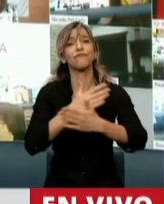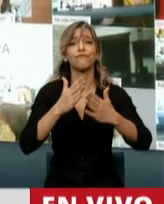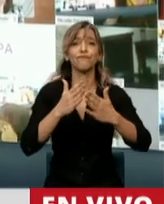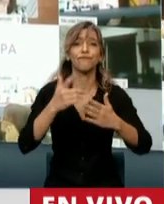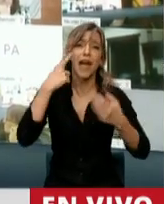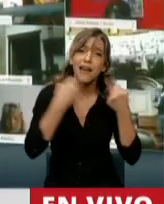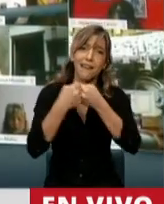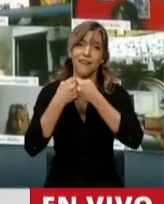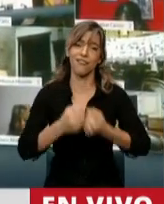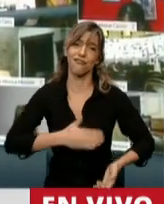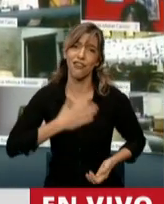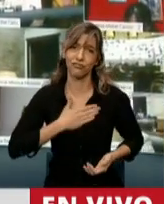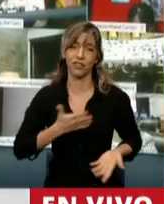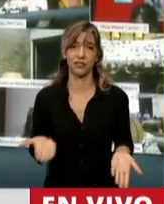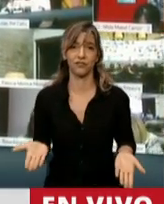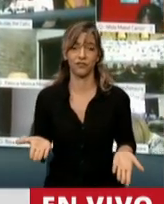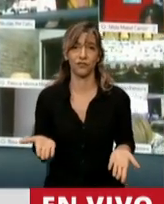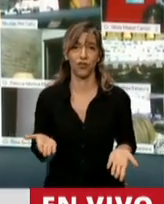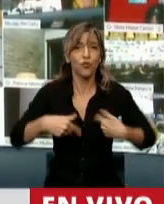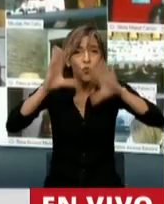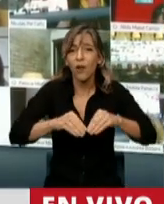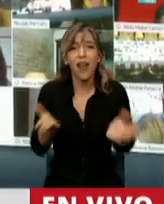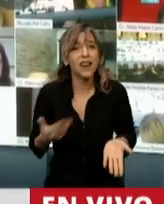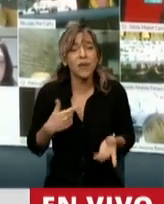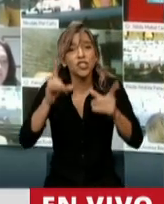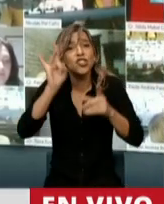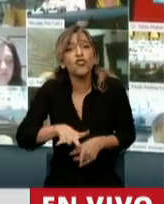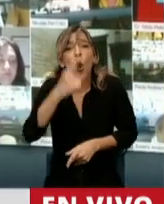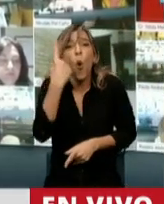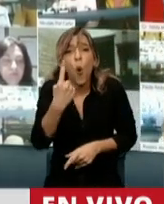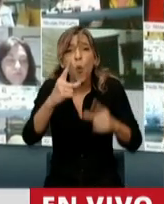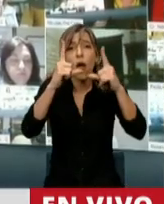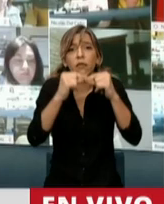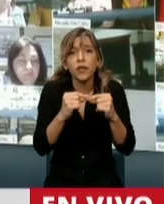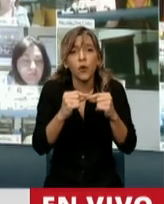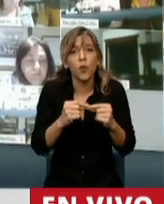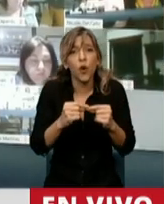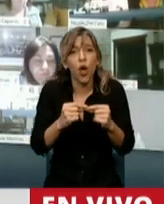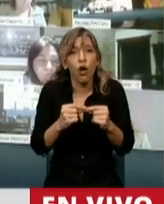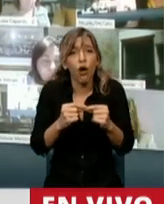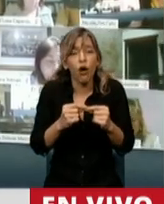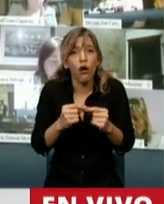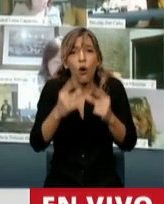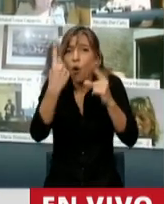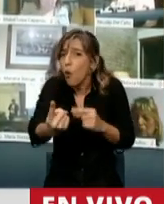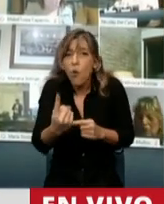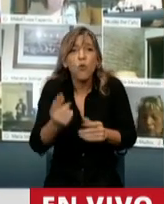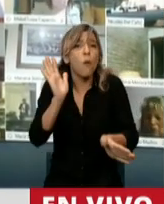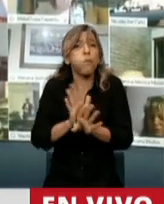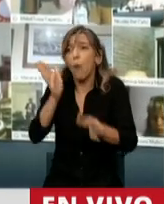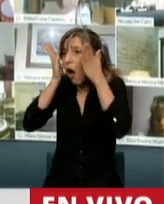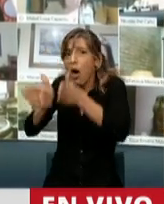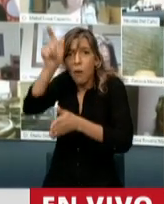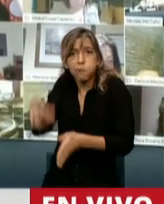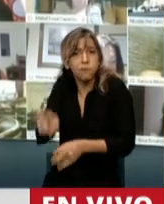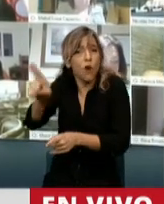ley votada por consenso es un solo artículo y un solo empresario. Parece mentira. Por favor, sáquenlo, por favor.